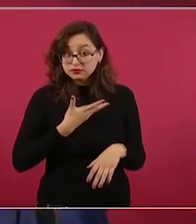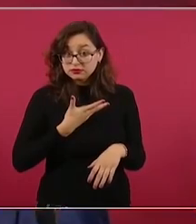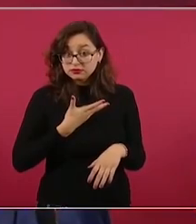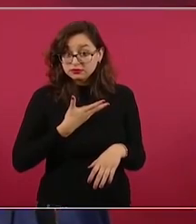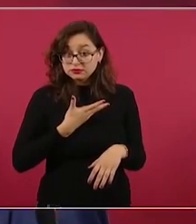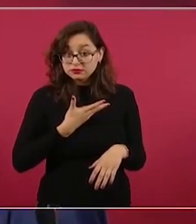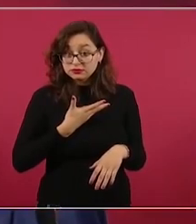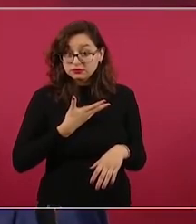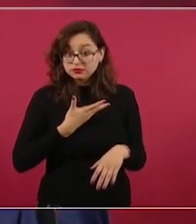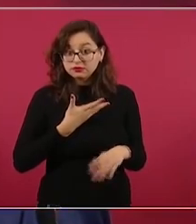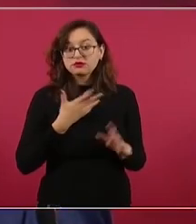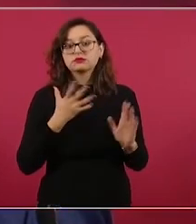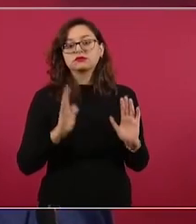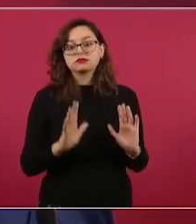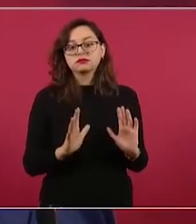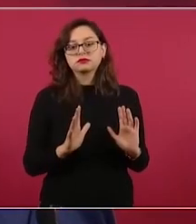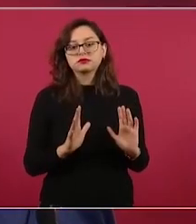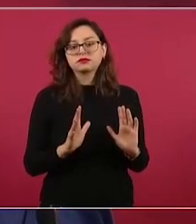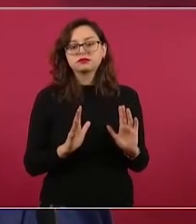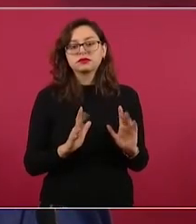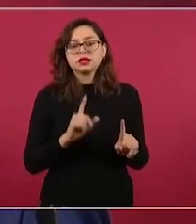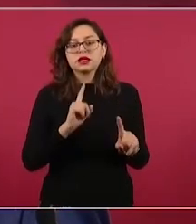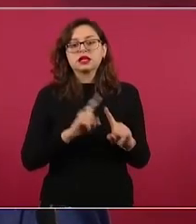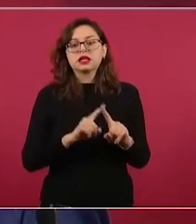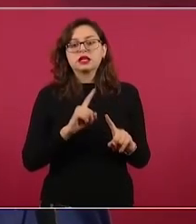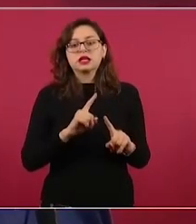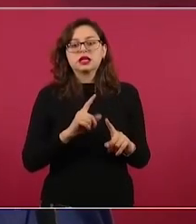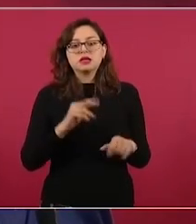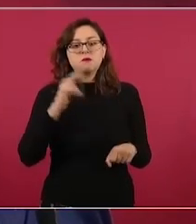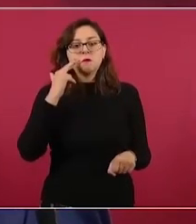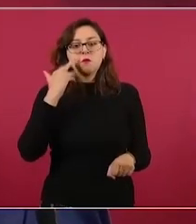¿hasta dónde llega la responsabilidad